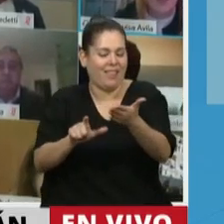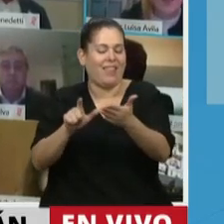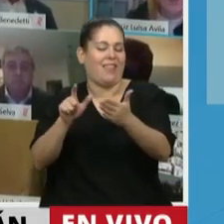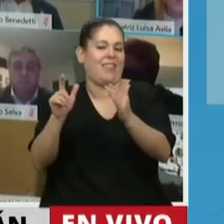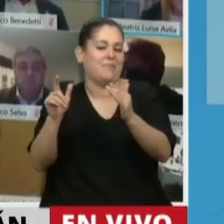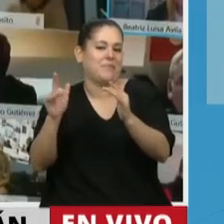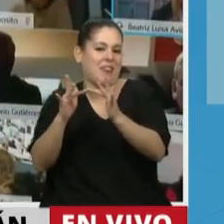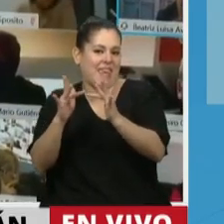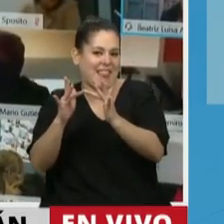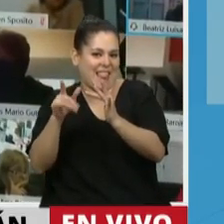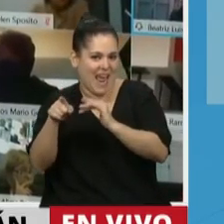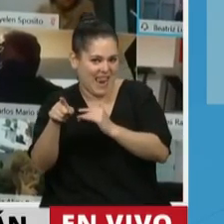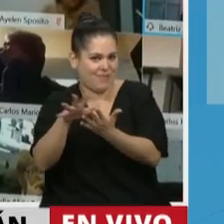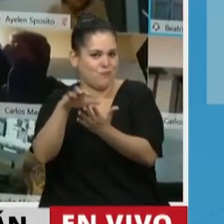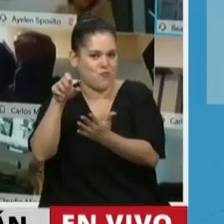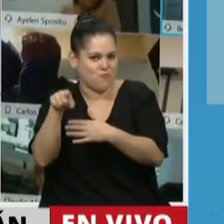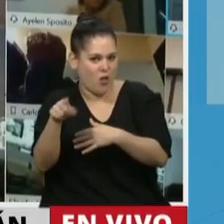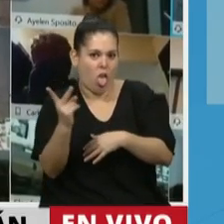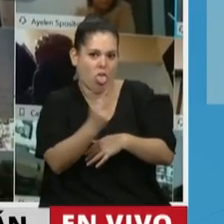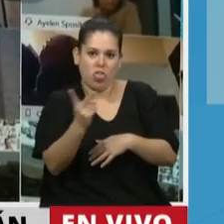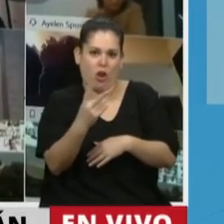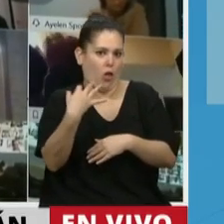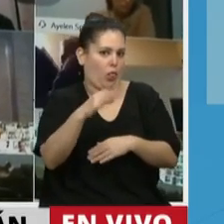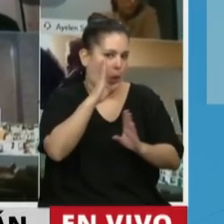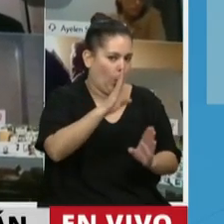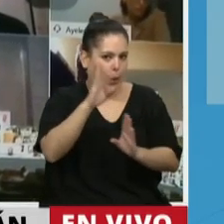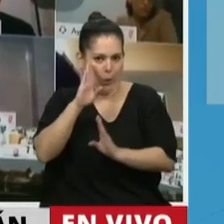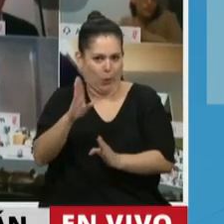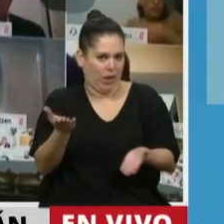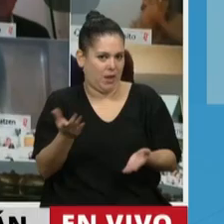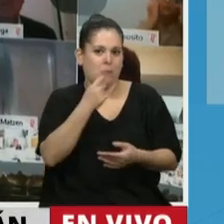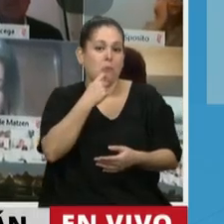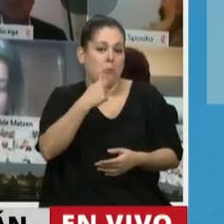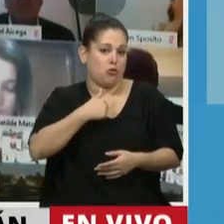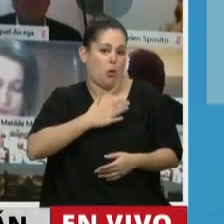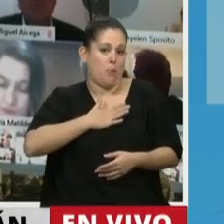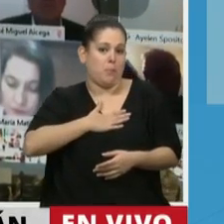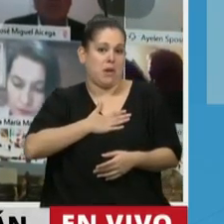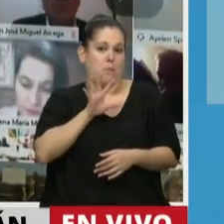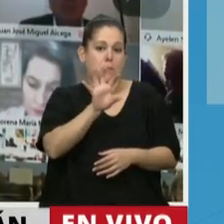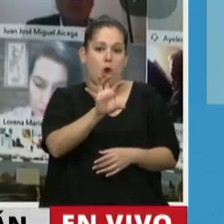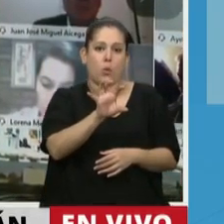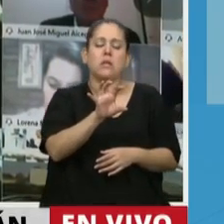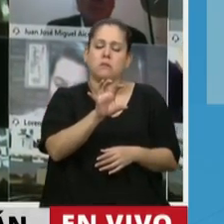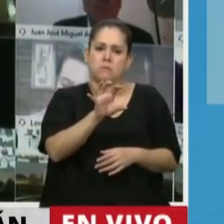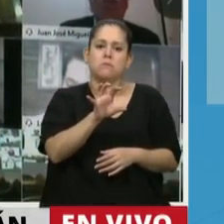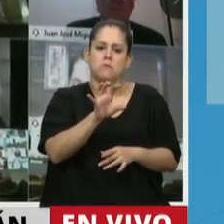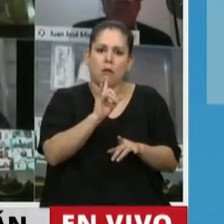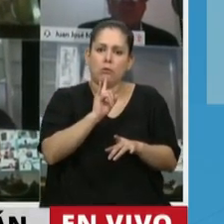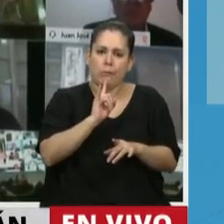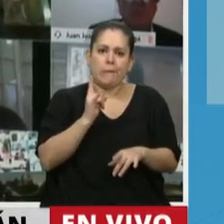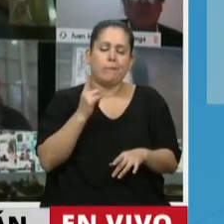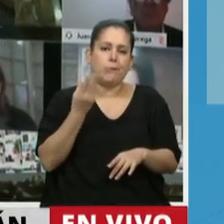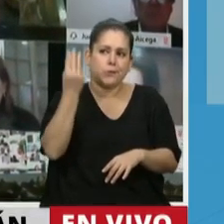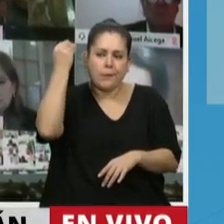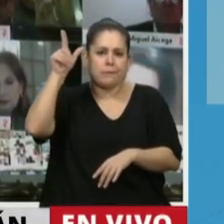en muchas provincias, por ejemplo en Tucumán, los consumirados, todavía están acostumbrados a ir al médico que le den la receta de